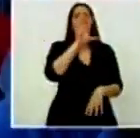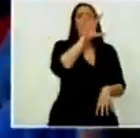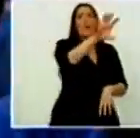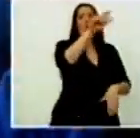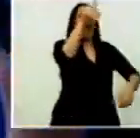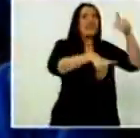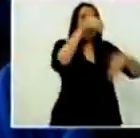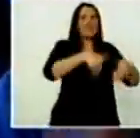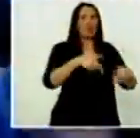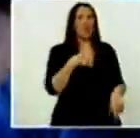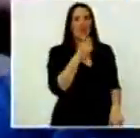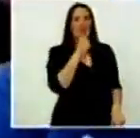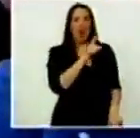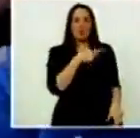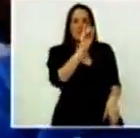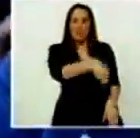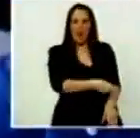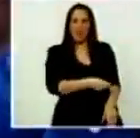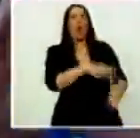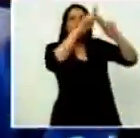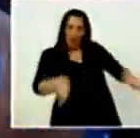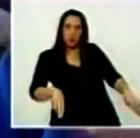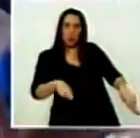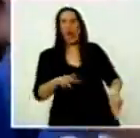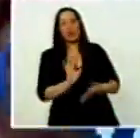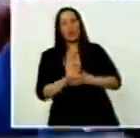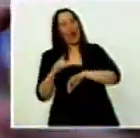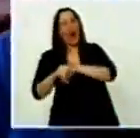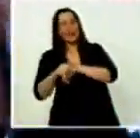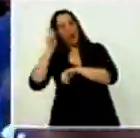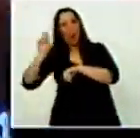denunciar fraude y conseguir un juez amigo que te dé la razón.